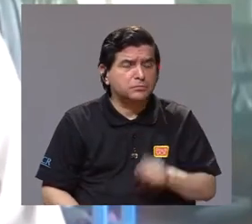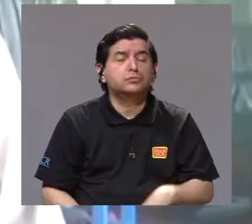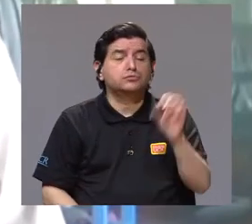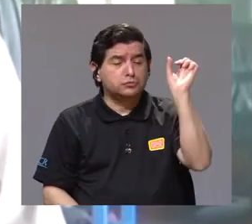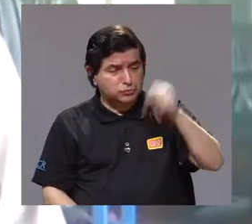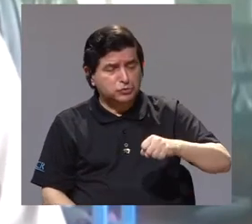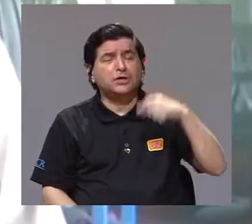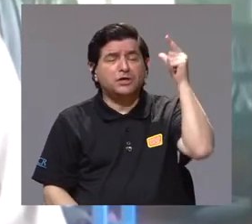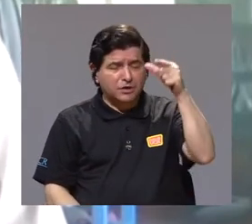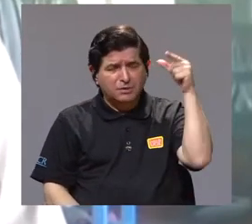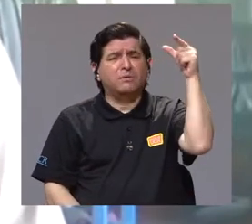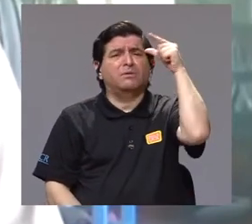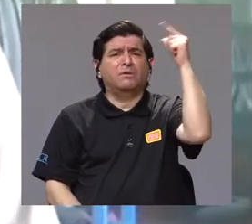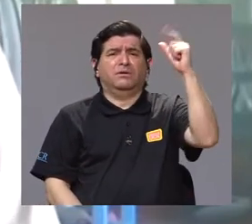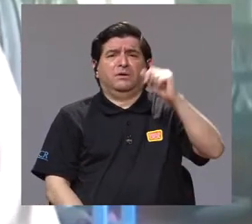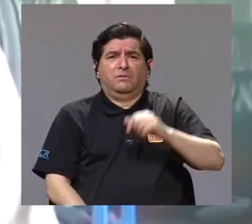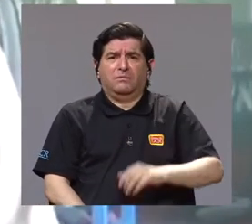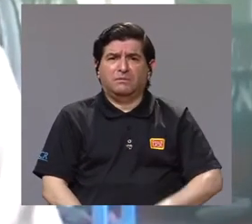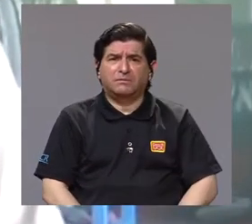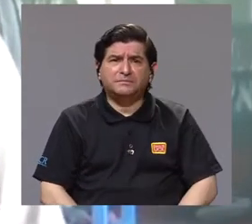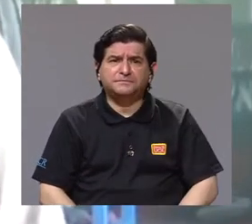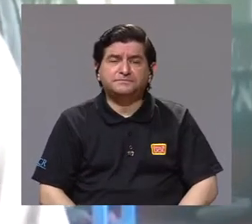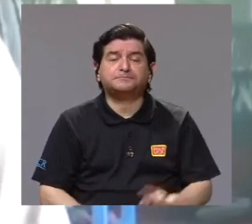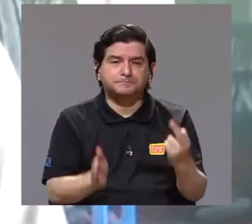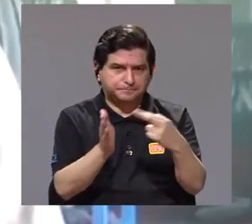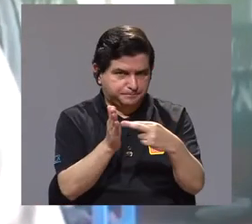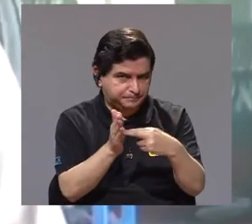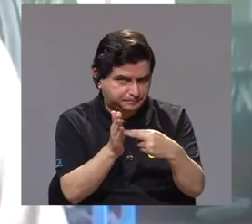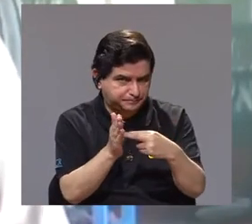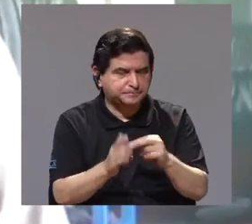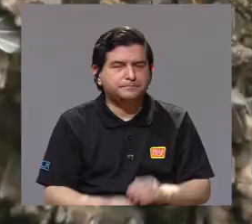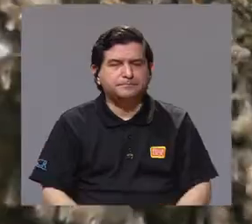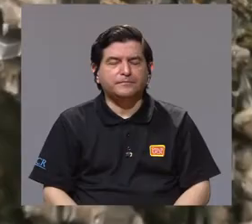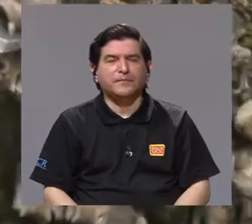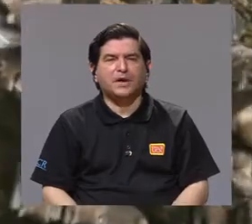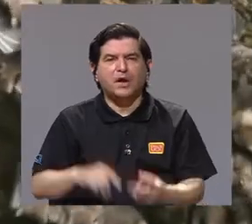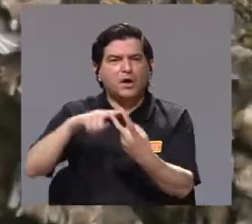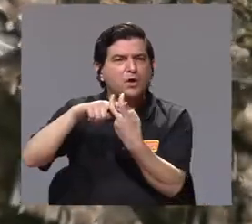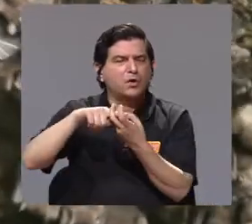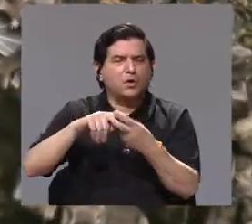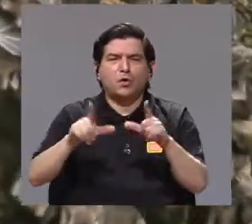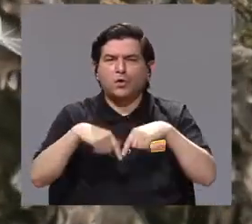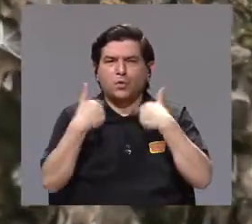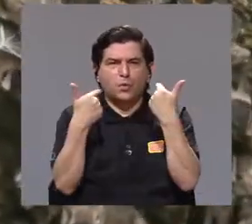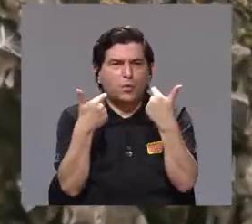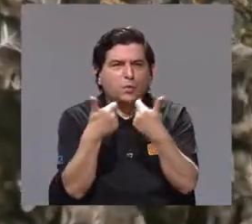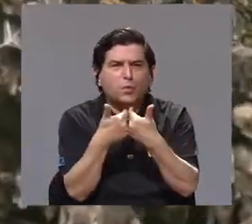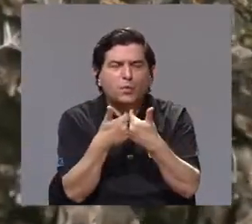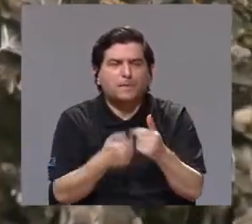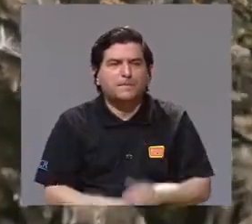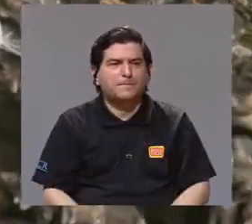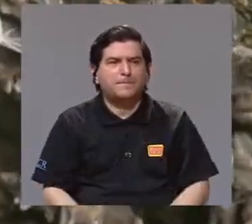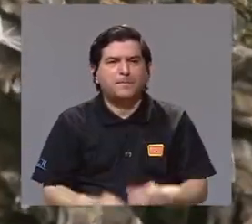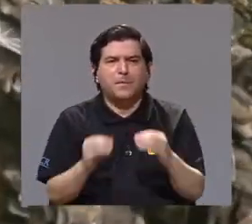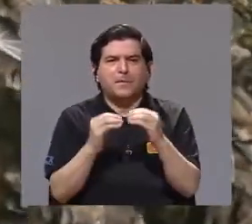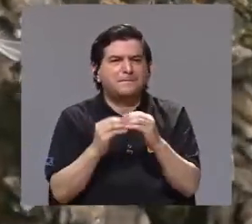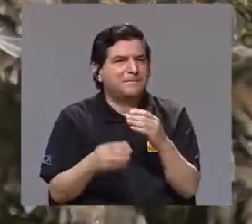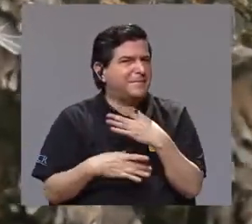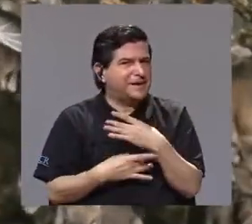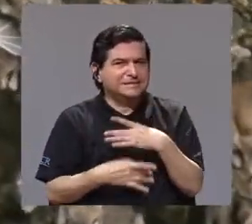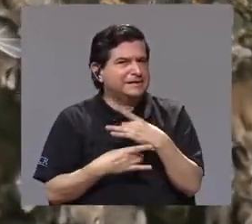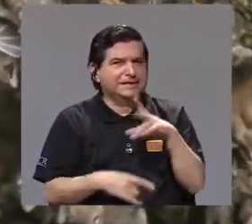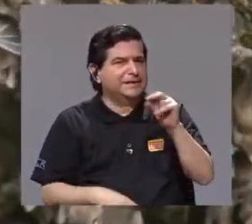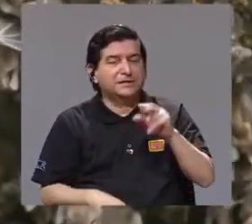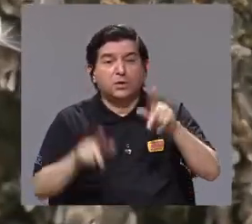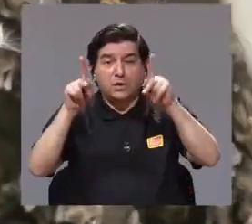grupo? Por supuesto, por supuesto. Repito que los murciélagos no son el grupo, digamos, por decirlo de alguna forma,